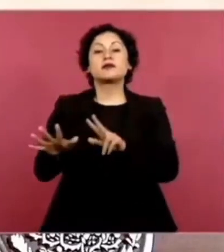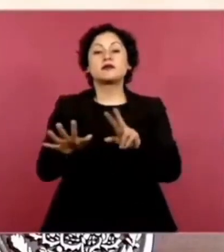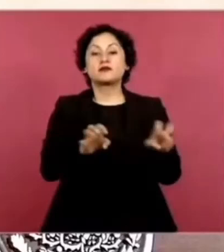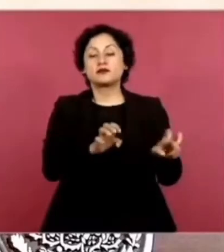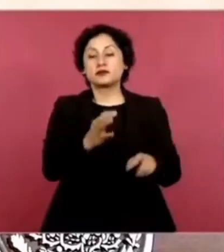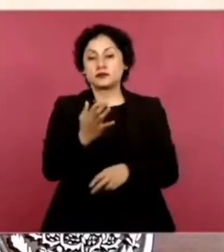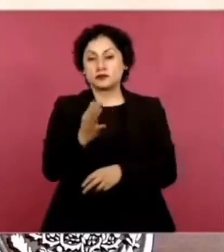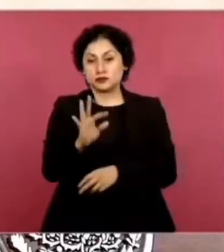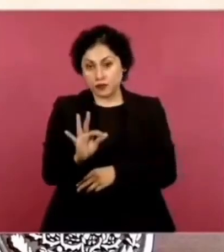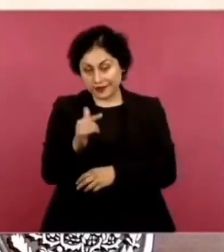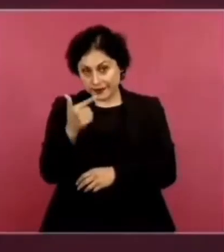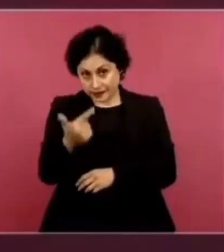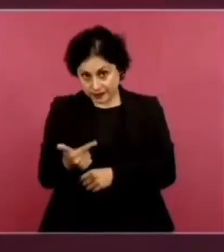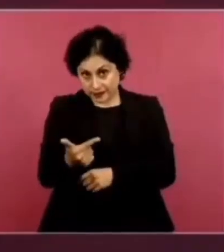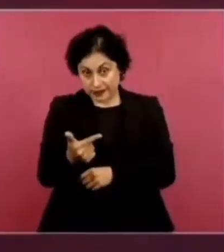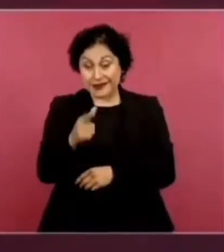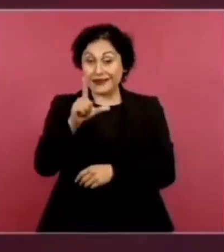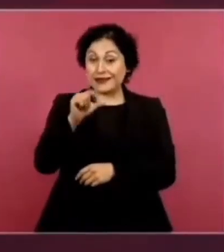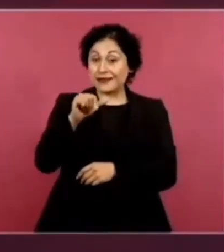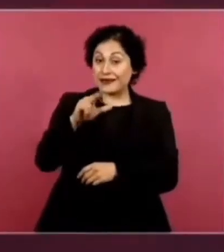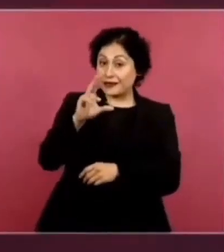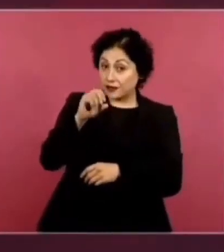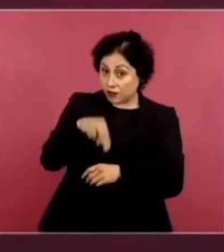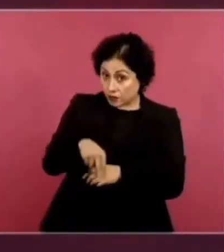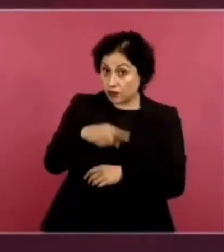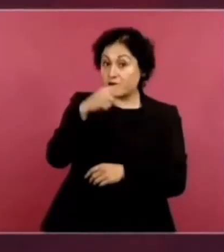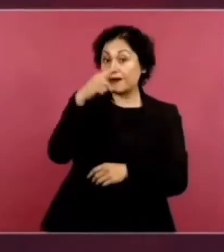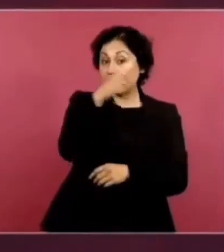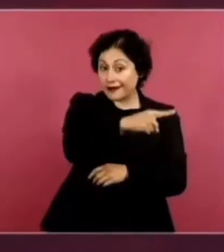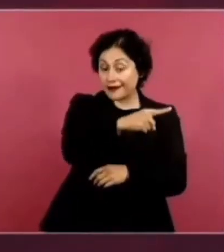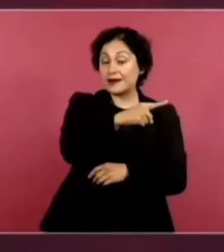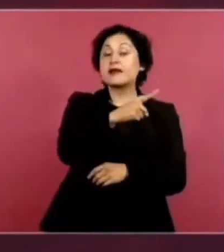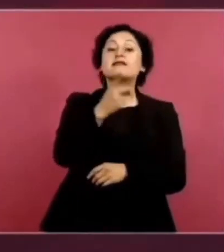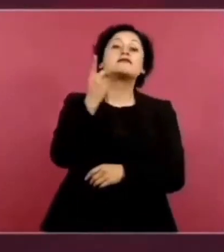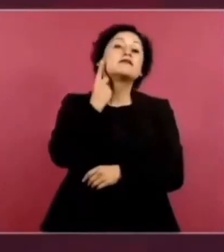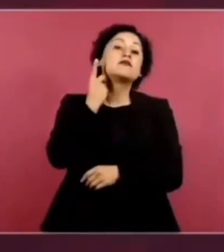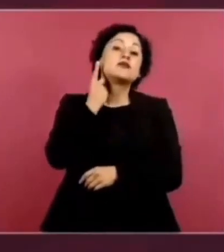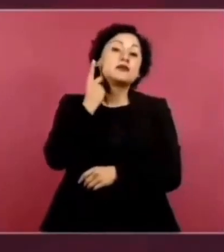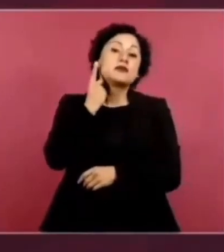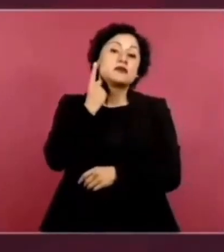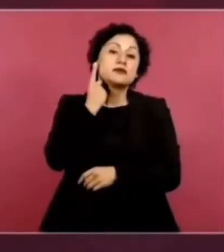Él era legislador. Y lo acusaron de traidor.